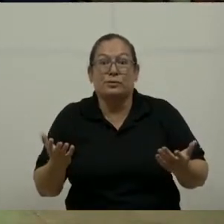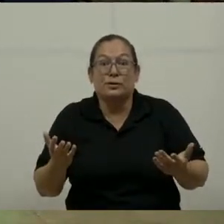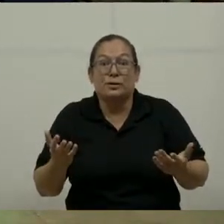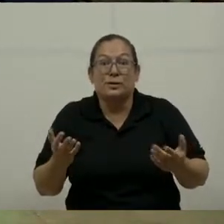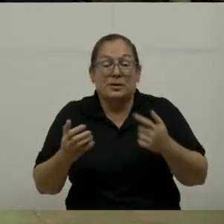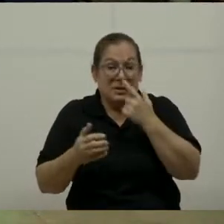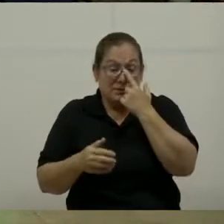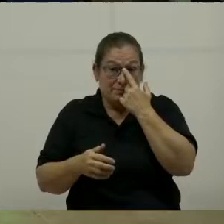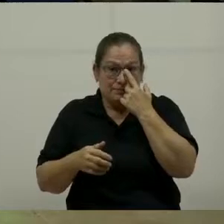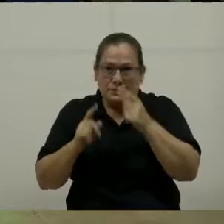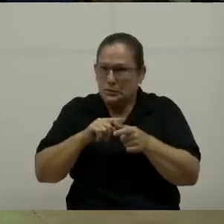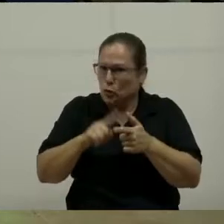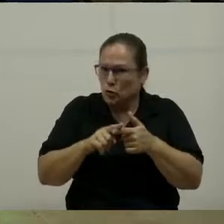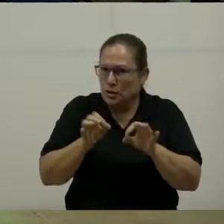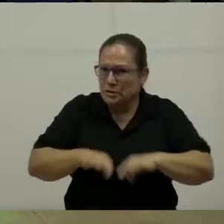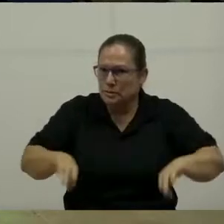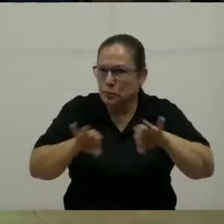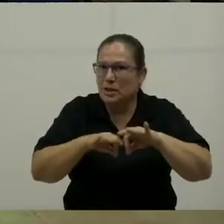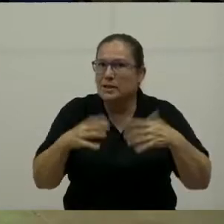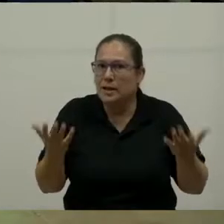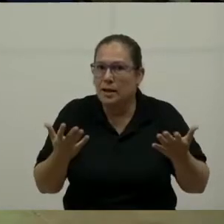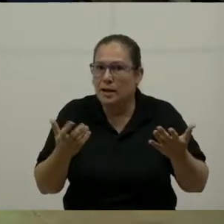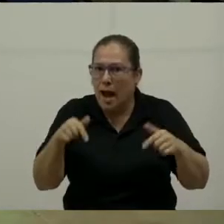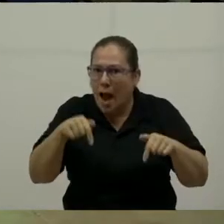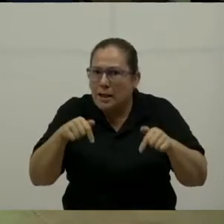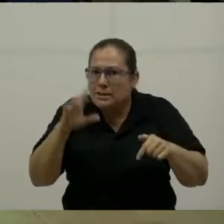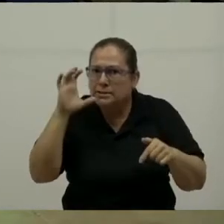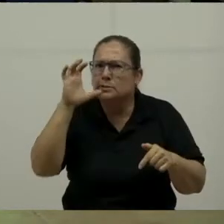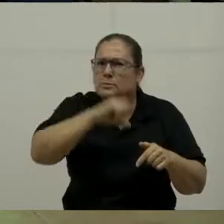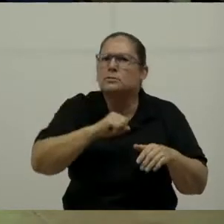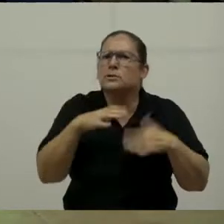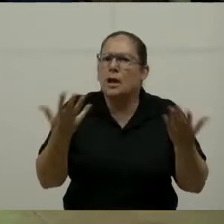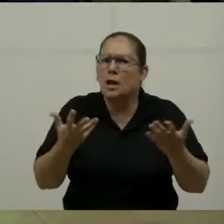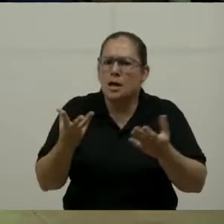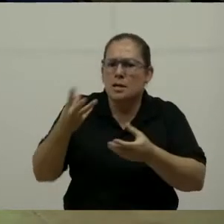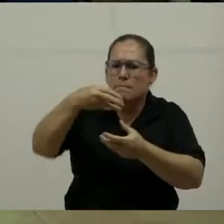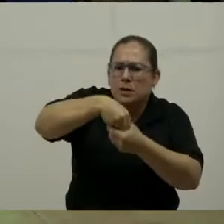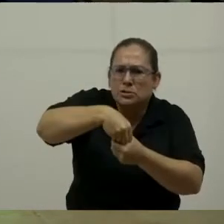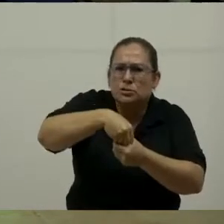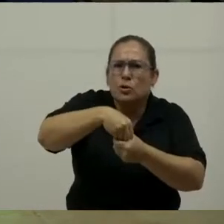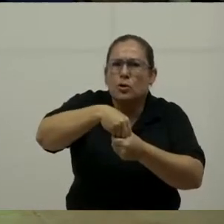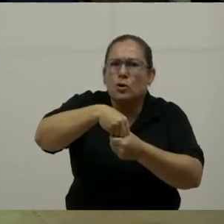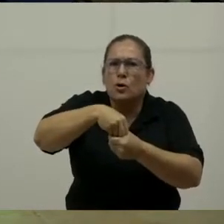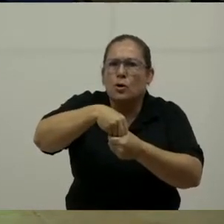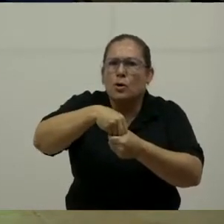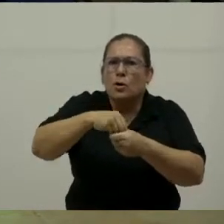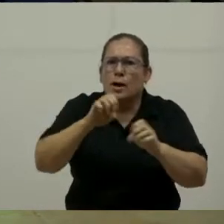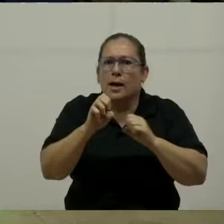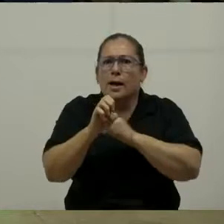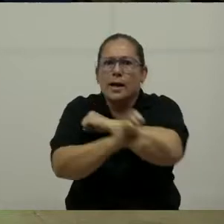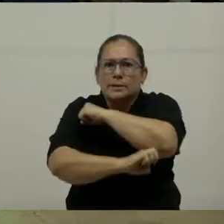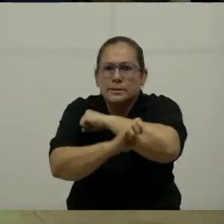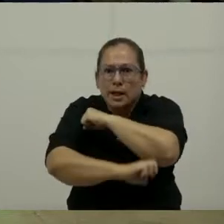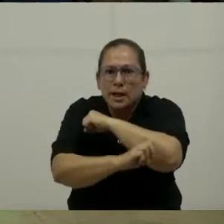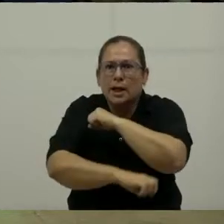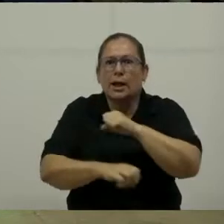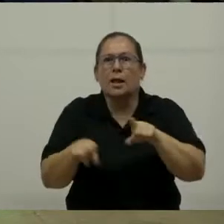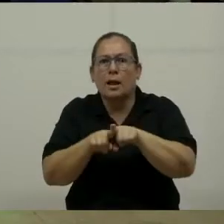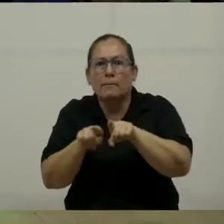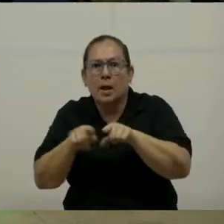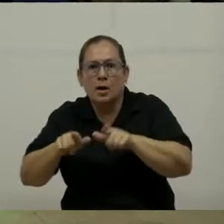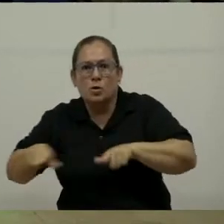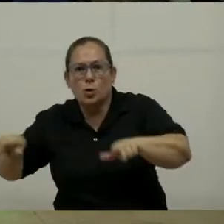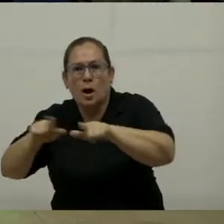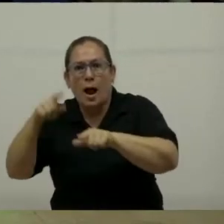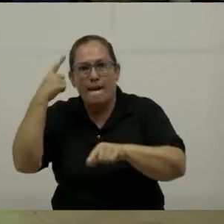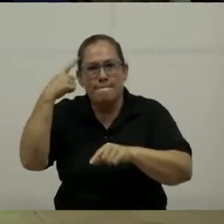que aquí se están tomando en cuenta la inversión extranjera. La inversión local con acompañamiento y capacitación para